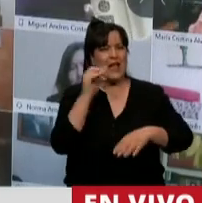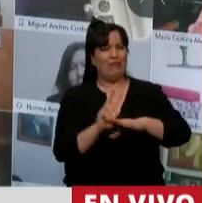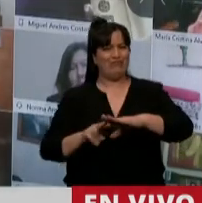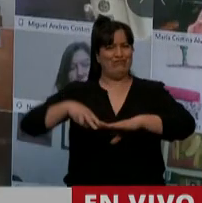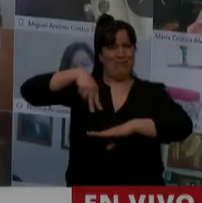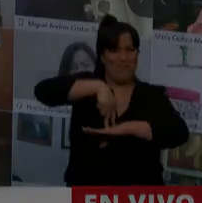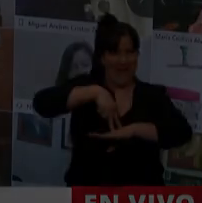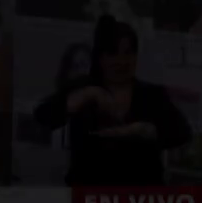Sí.